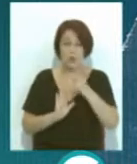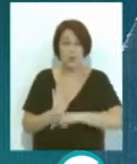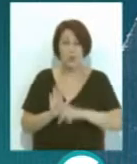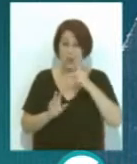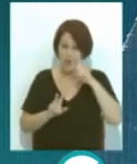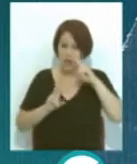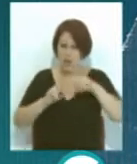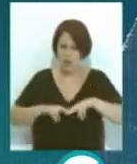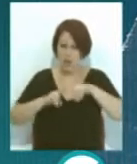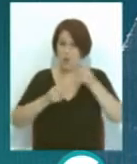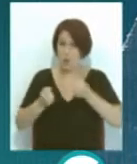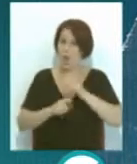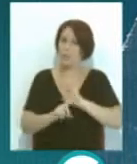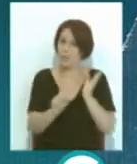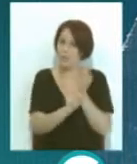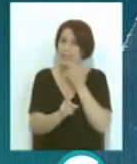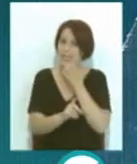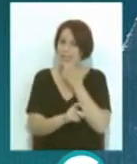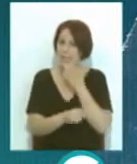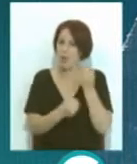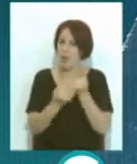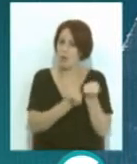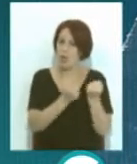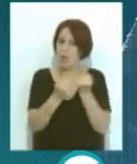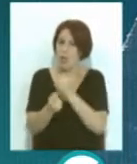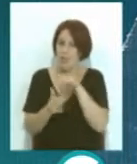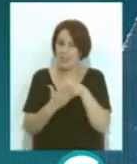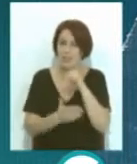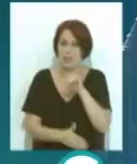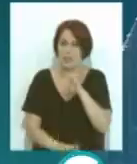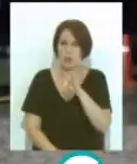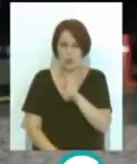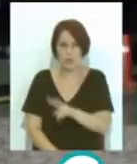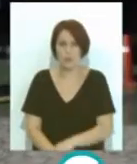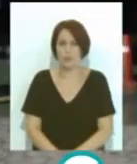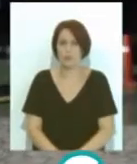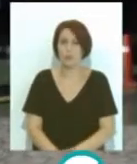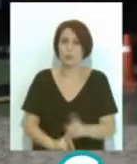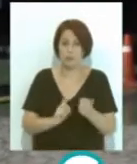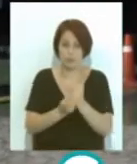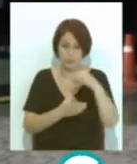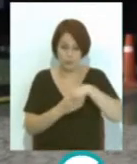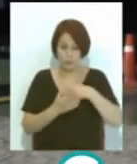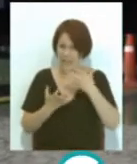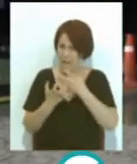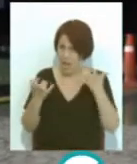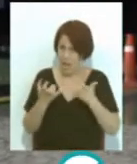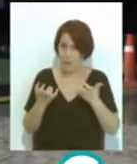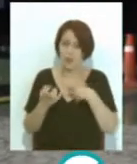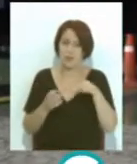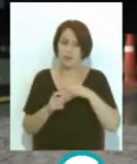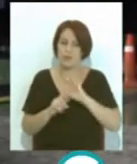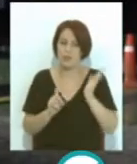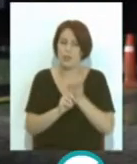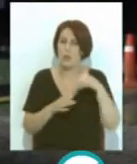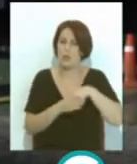vehículos y que les afectan especialmente si tienen que llevar su vehículo a la ITV Cambios en la gravedad de los defectos en